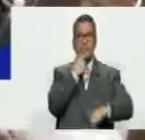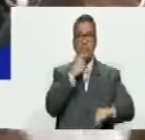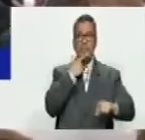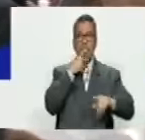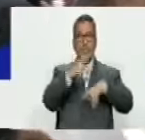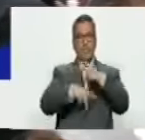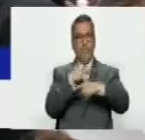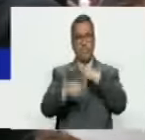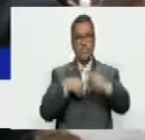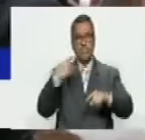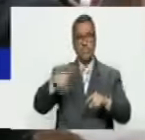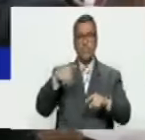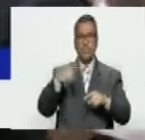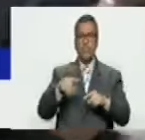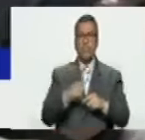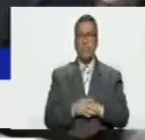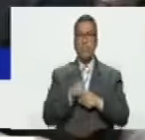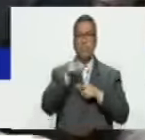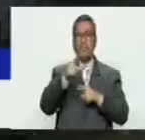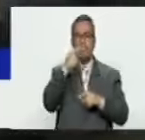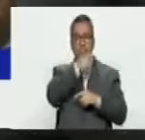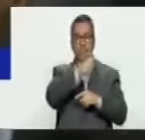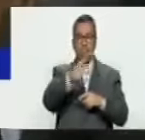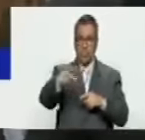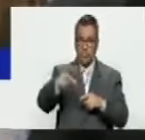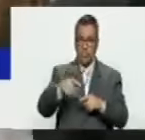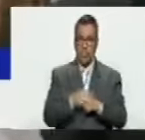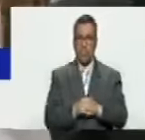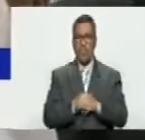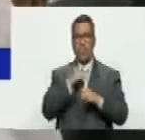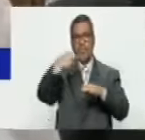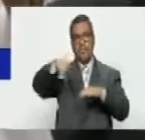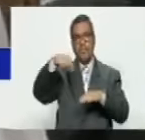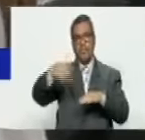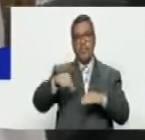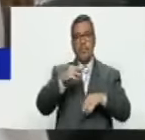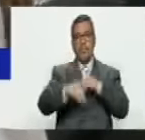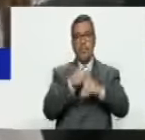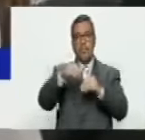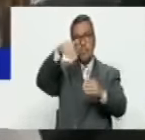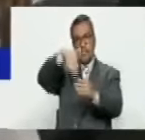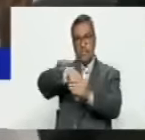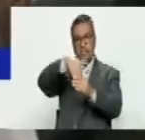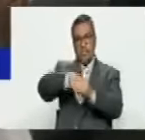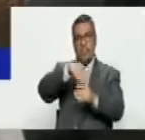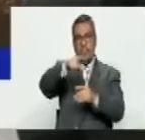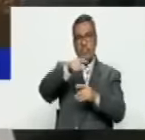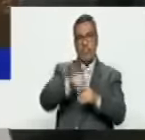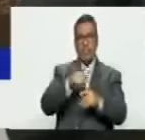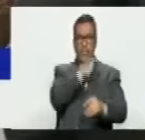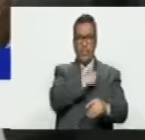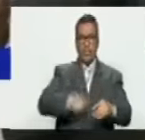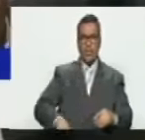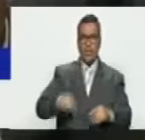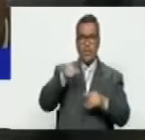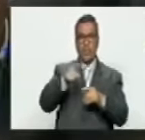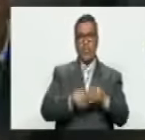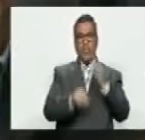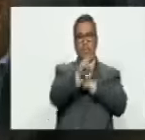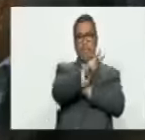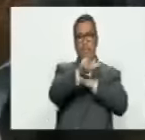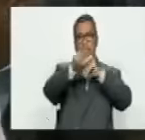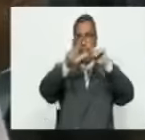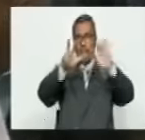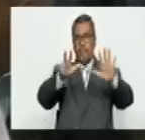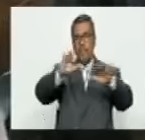proceso democrático, popular, nacional, como fueron las elecciones presidenciales del 28 de